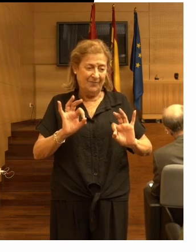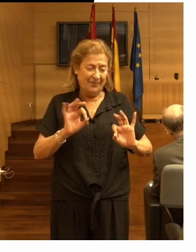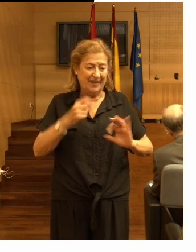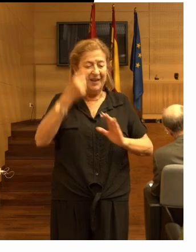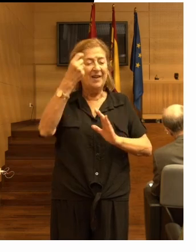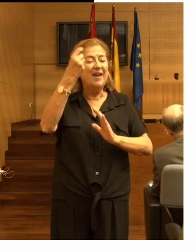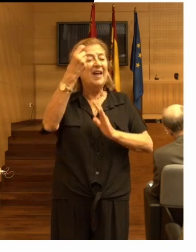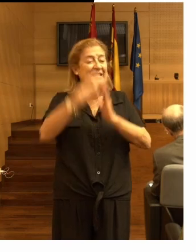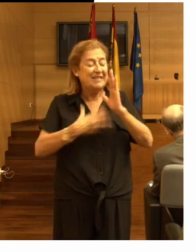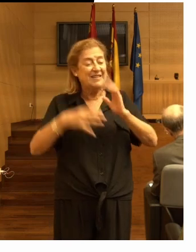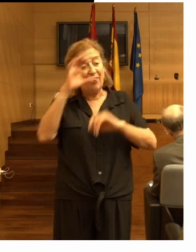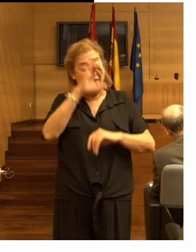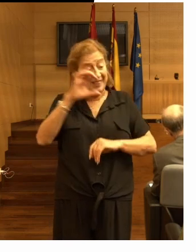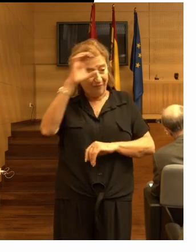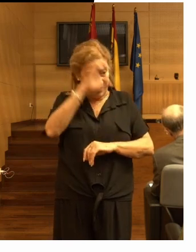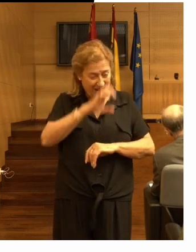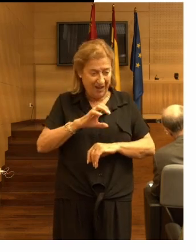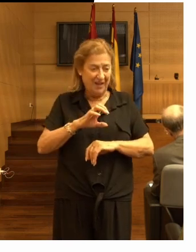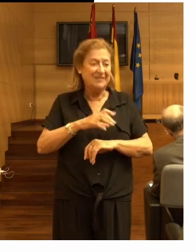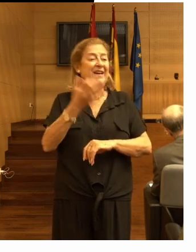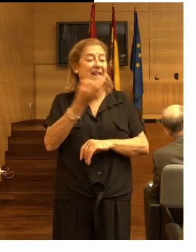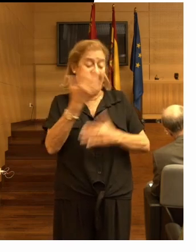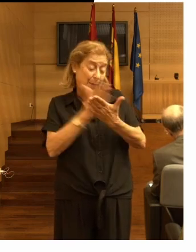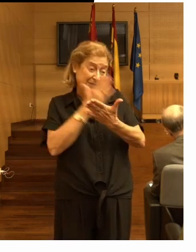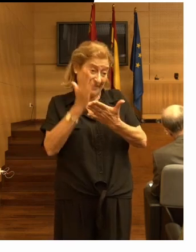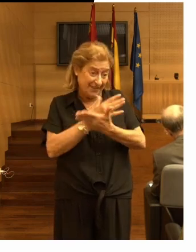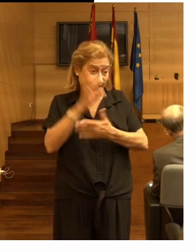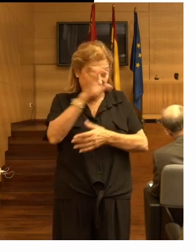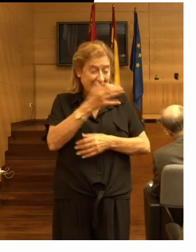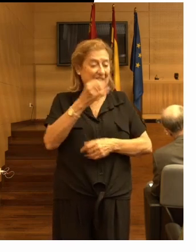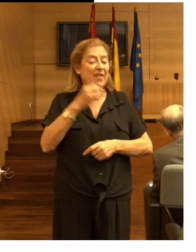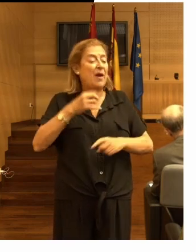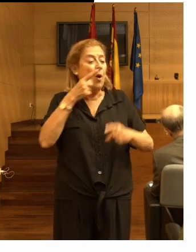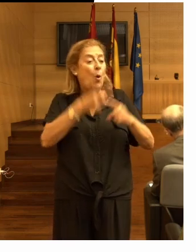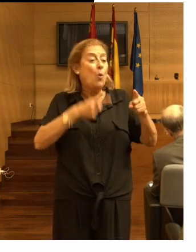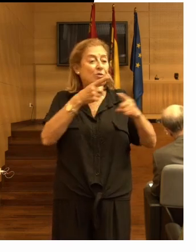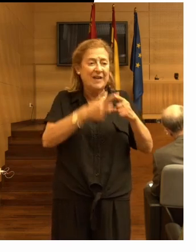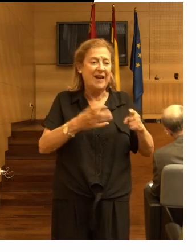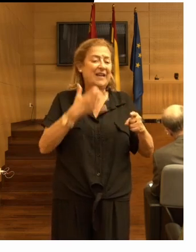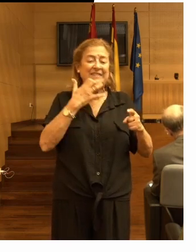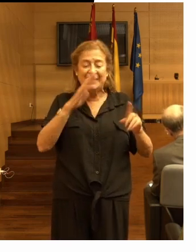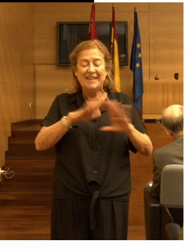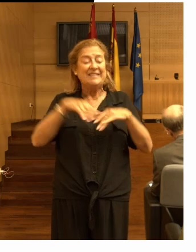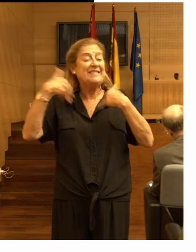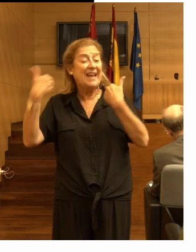científicas que se había que utilizar aunque se cayeran